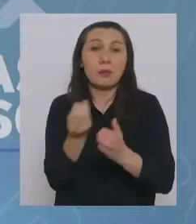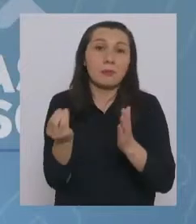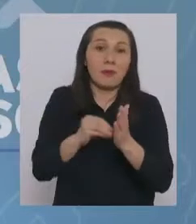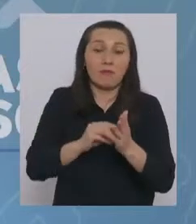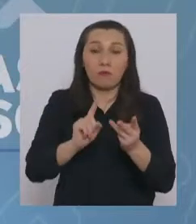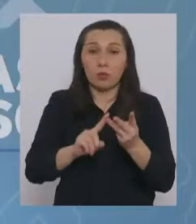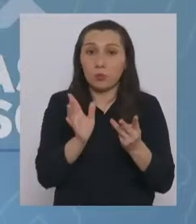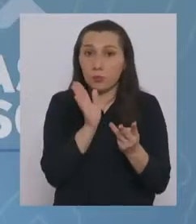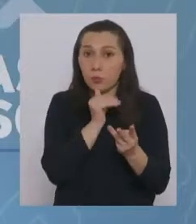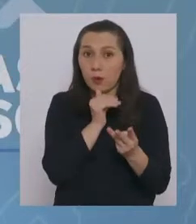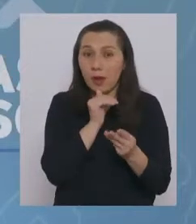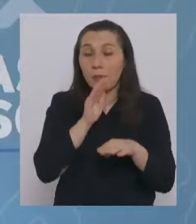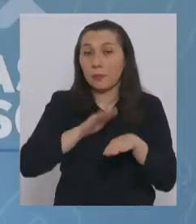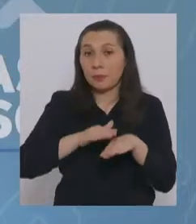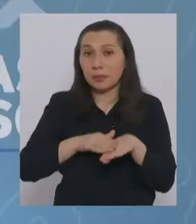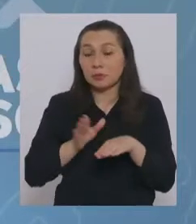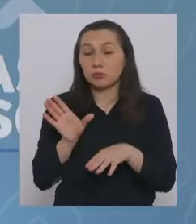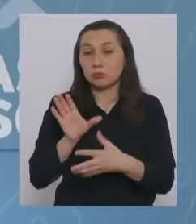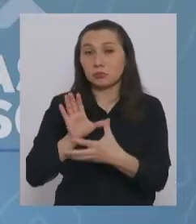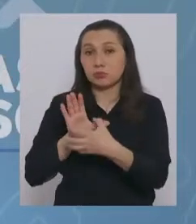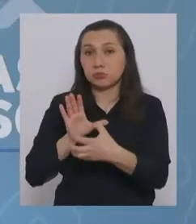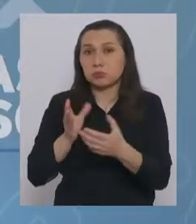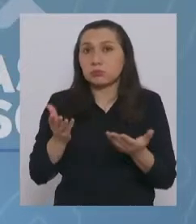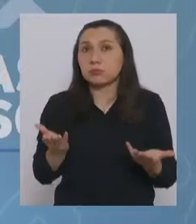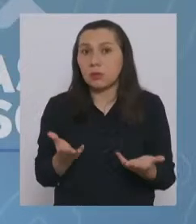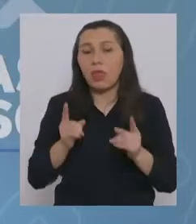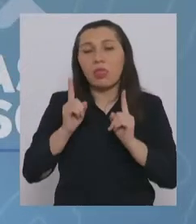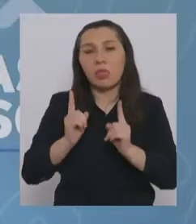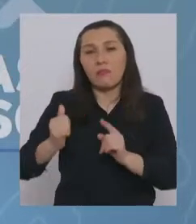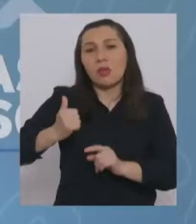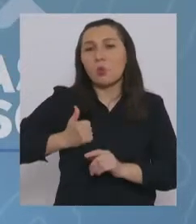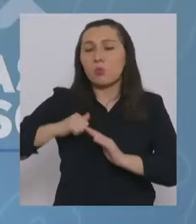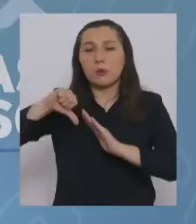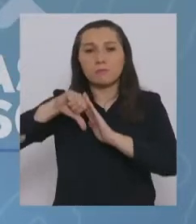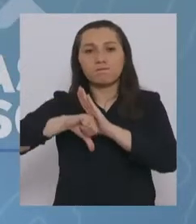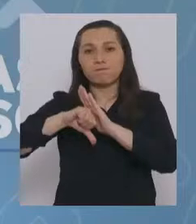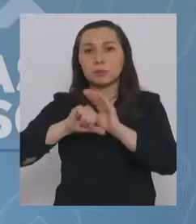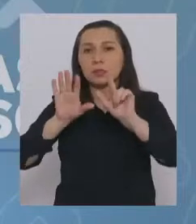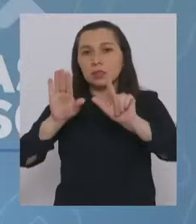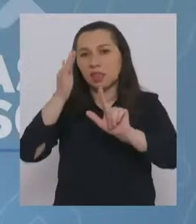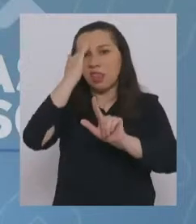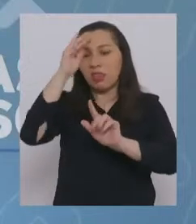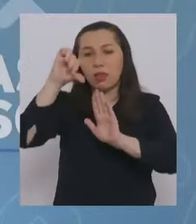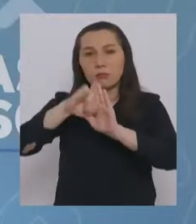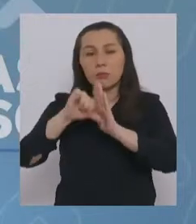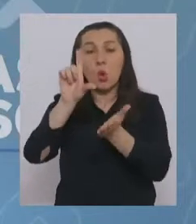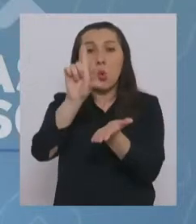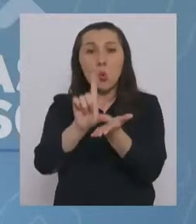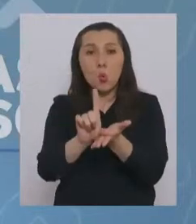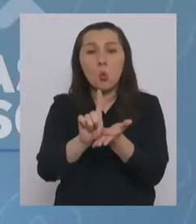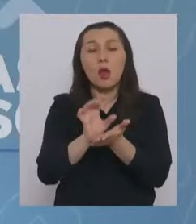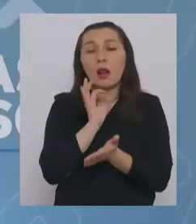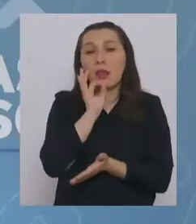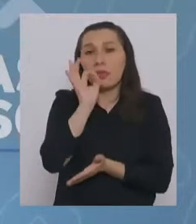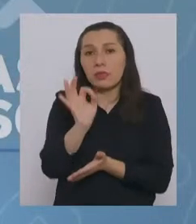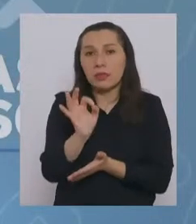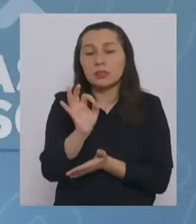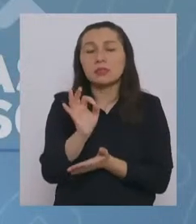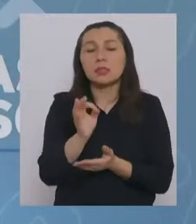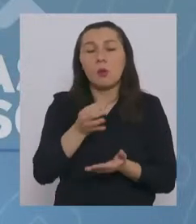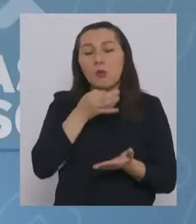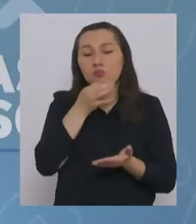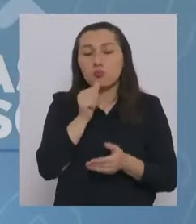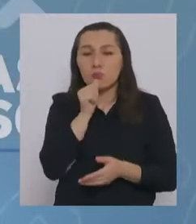refuerzo, deberán llevar a cabo una cuarentena de siete días en el lugar que ellos indiquen en la